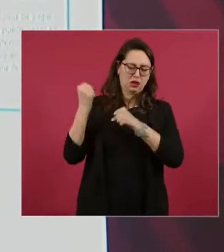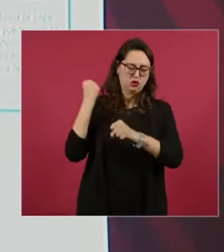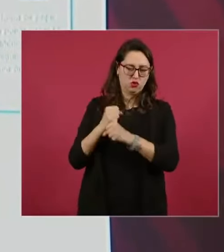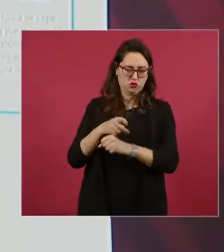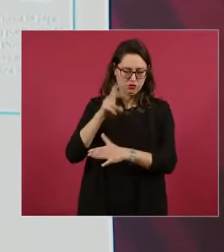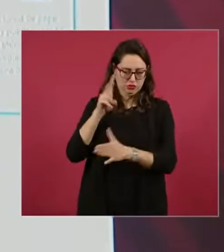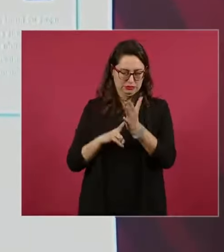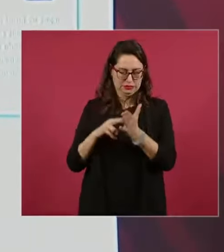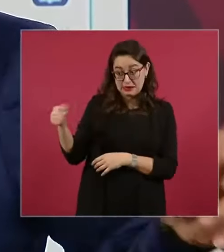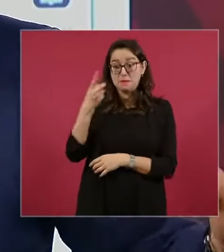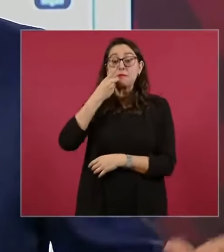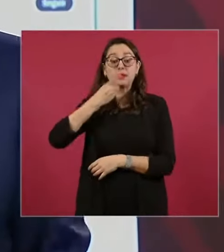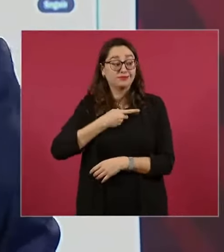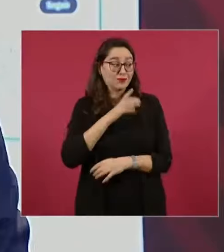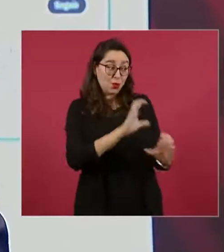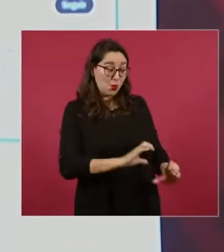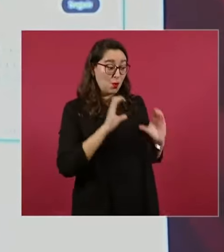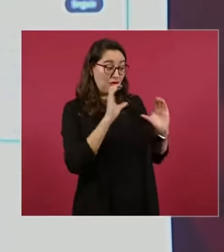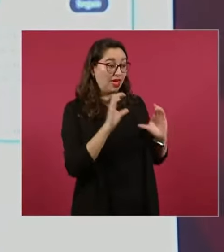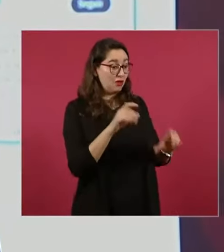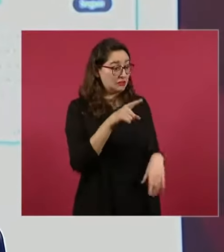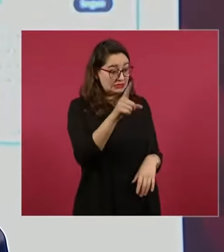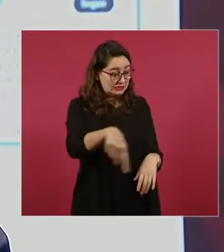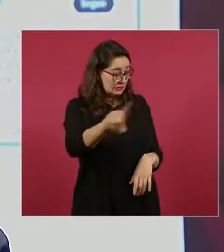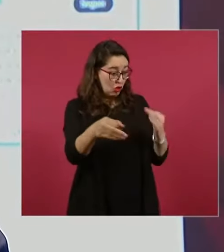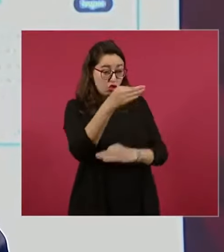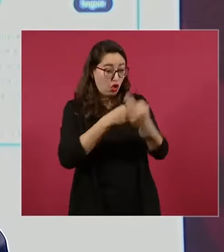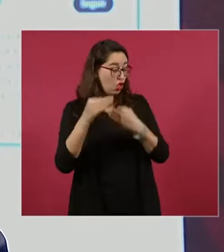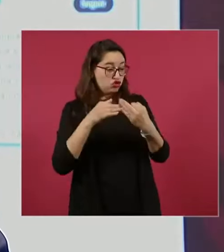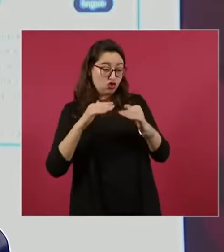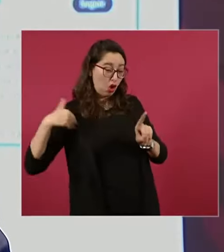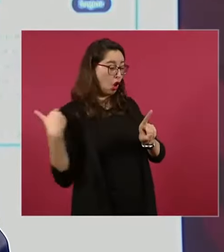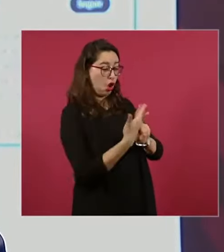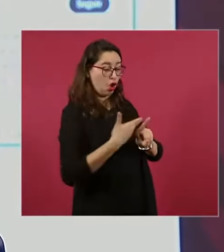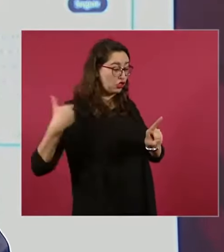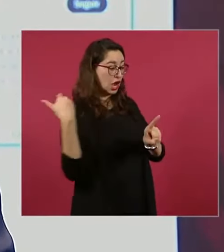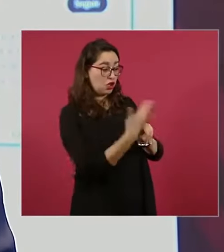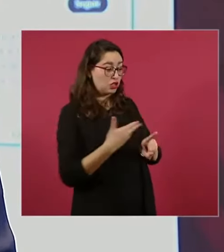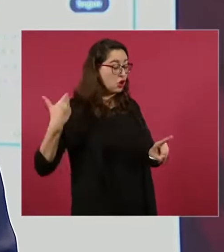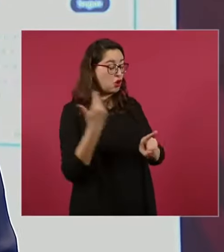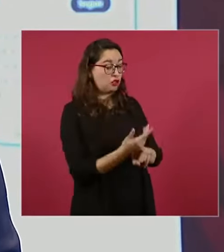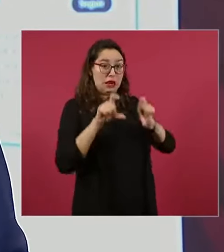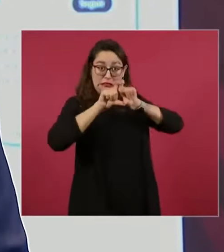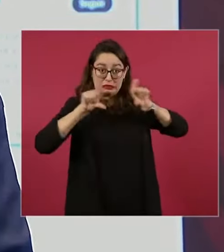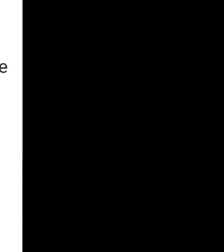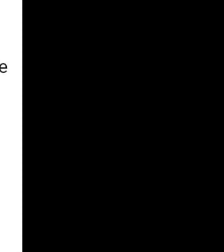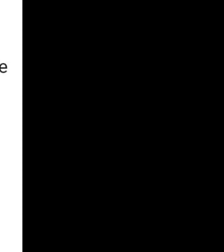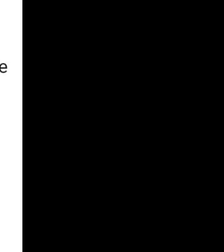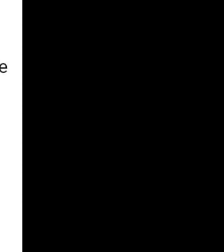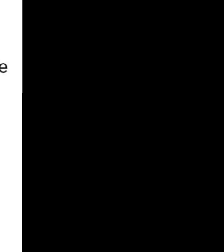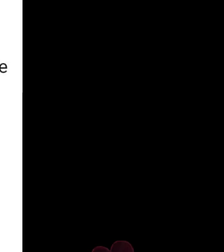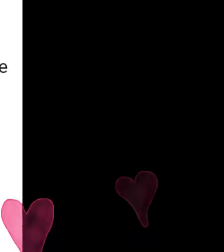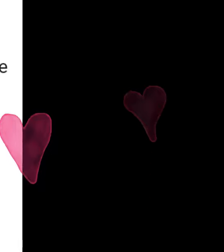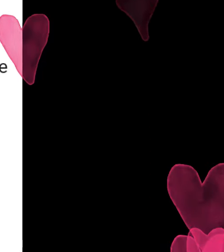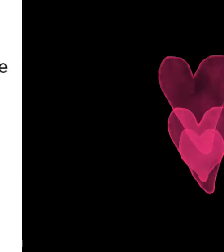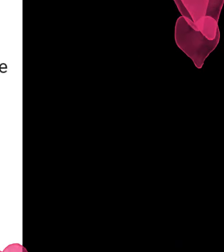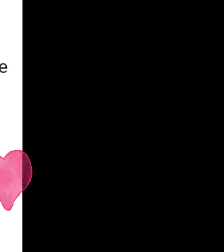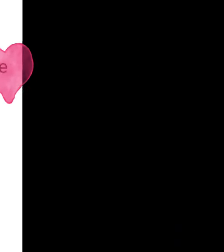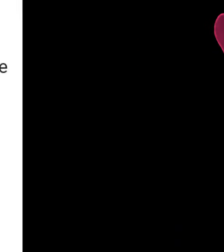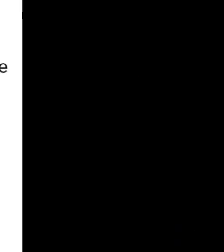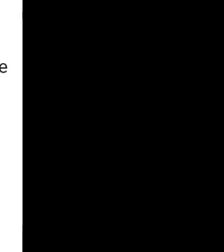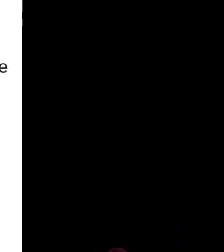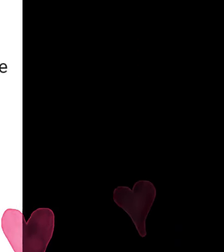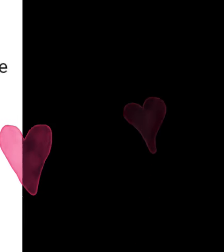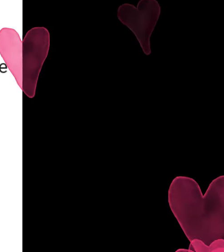y el lema va a ser, que eres un peligro para México, peligro para México. Peligro para México, miren, les voy a leer